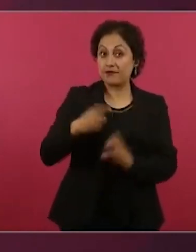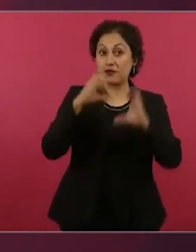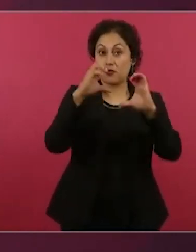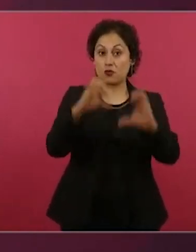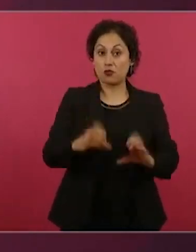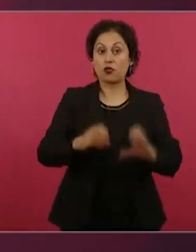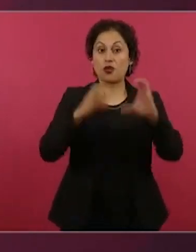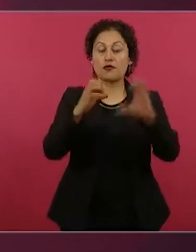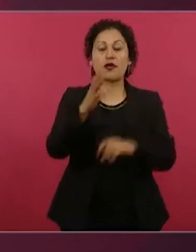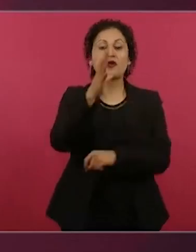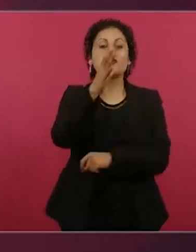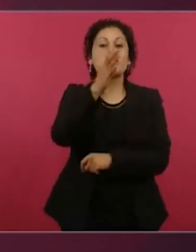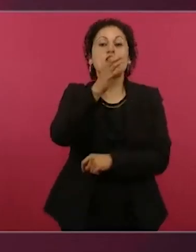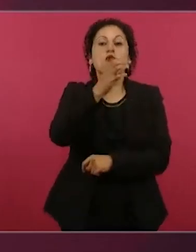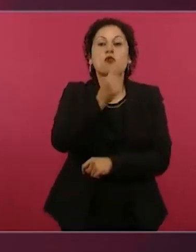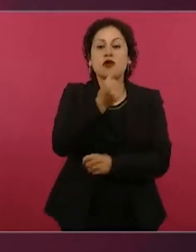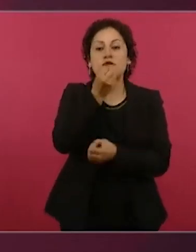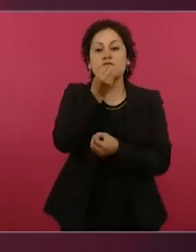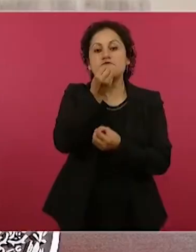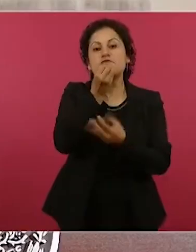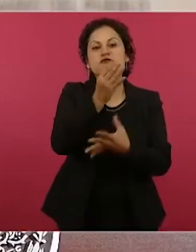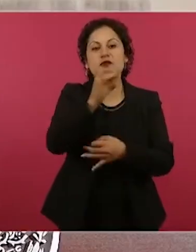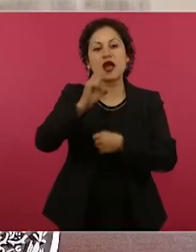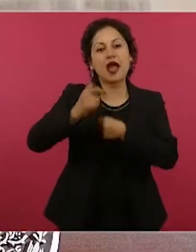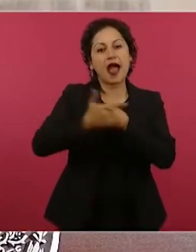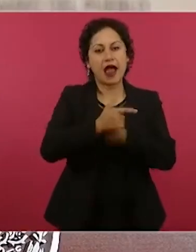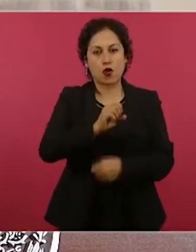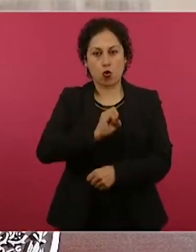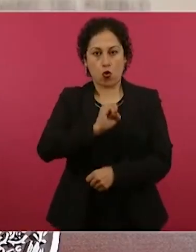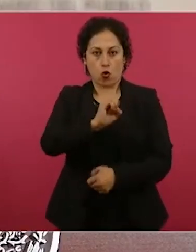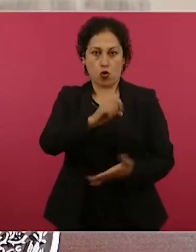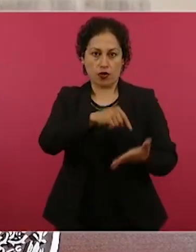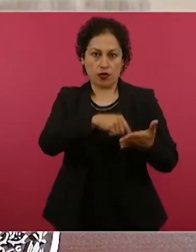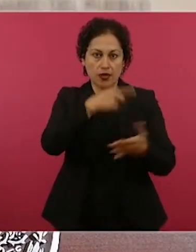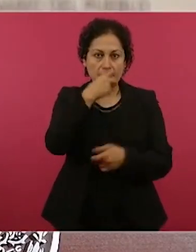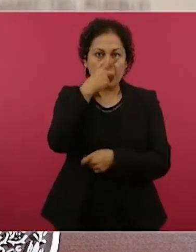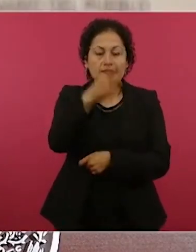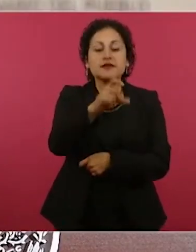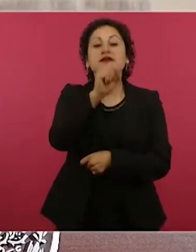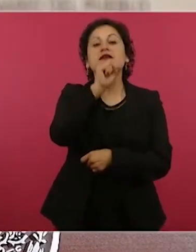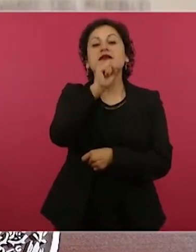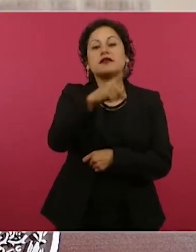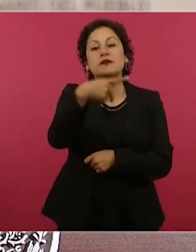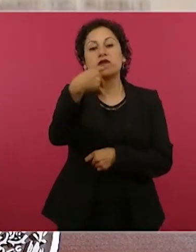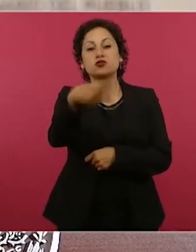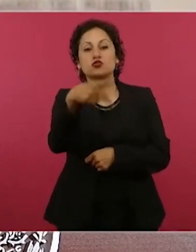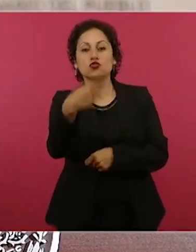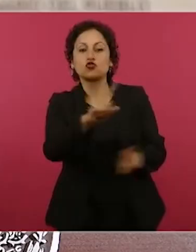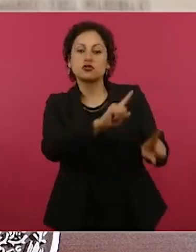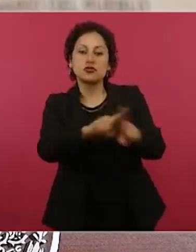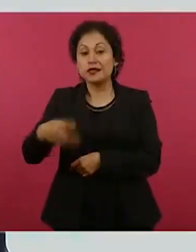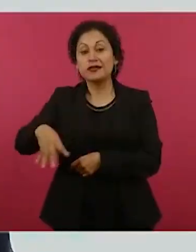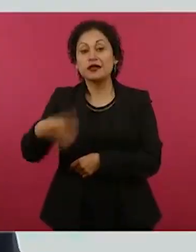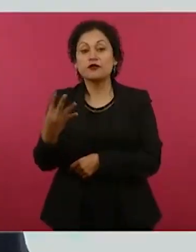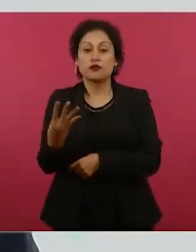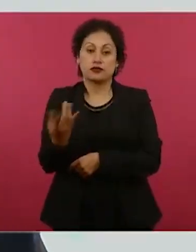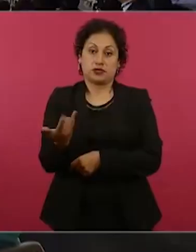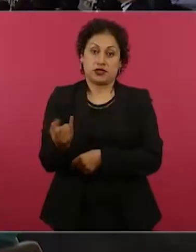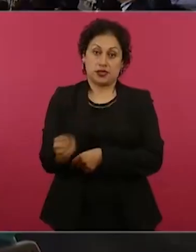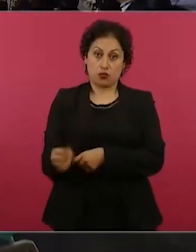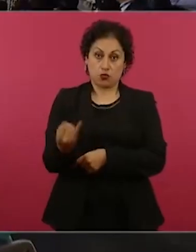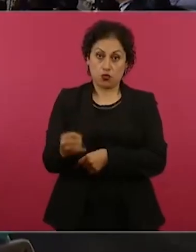quejosa, así como eliminar de todas las cuentas oficiales las declaraciones y comunicados que la aludan.